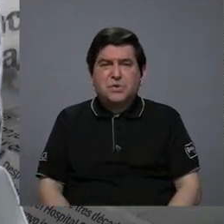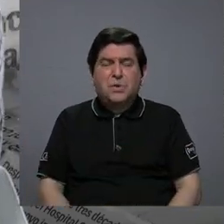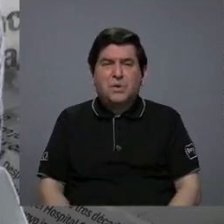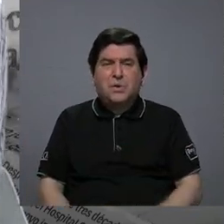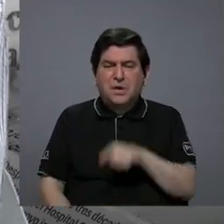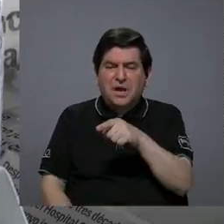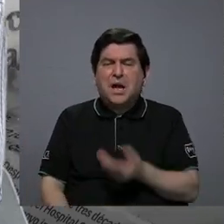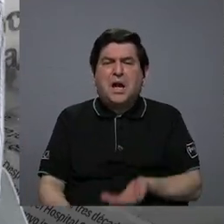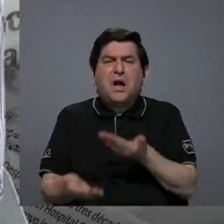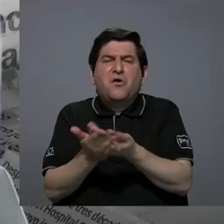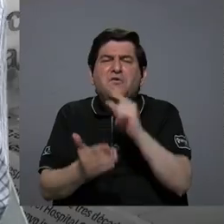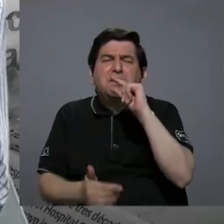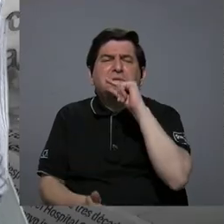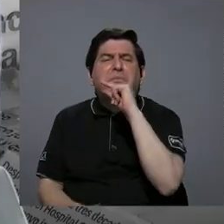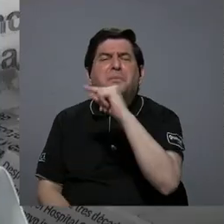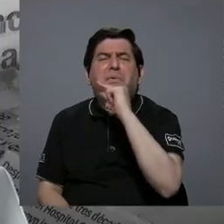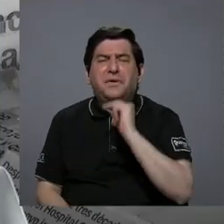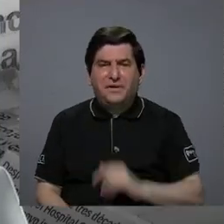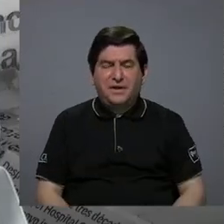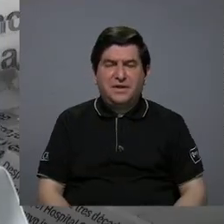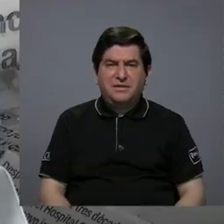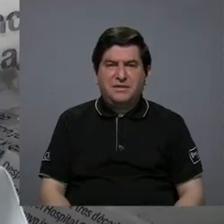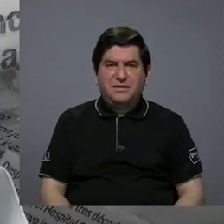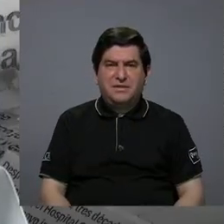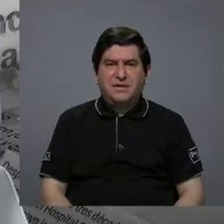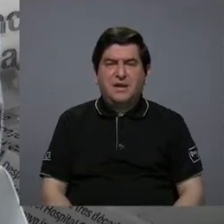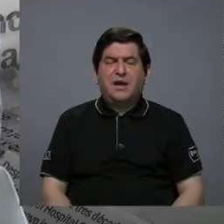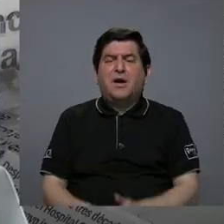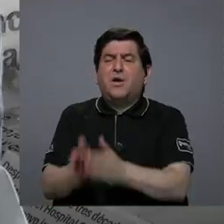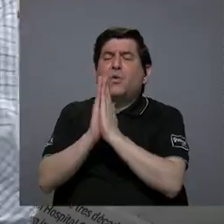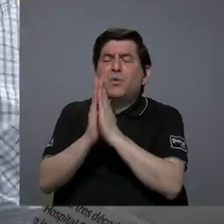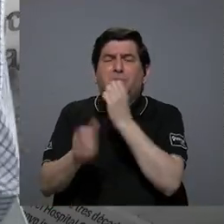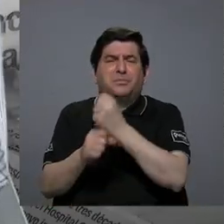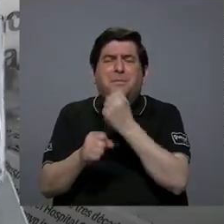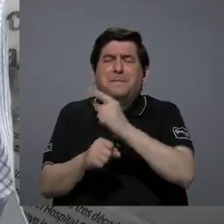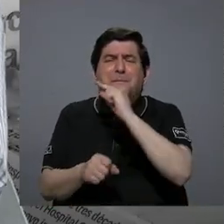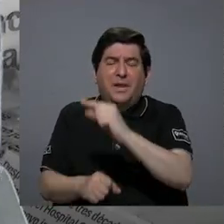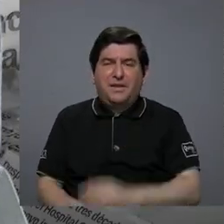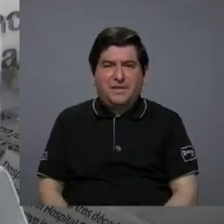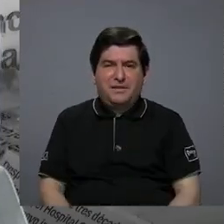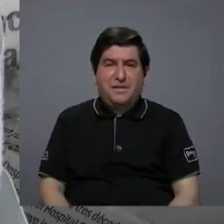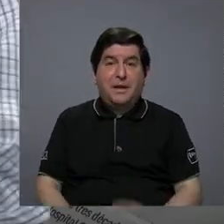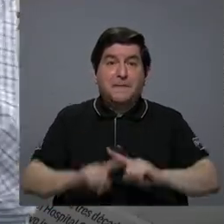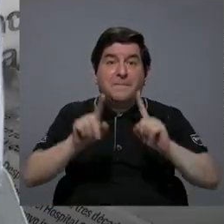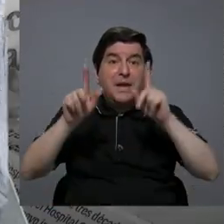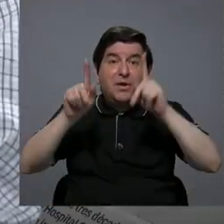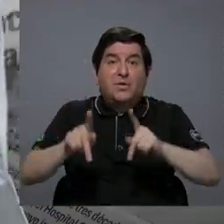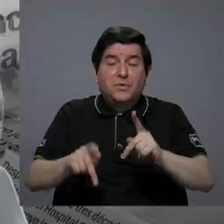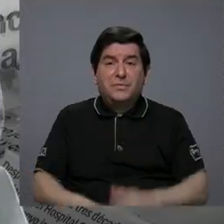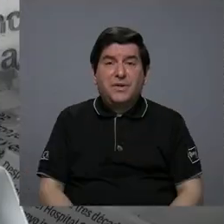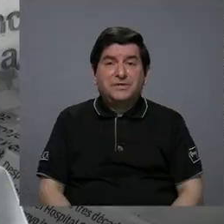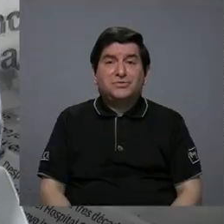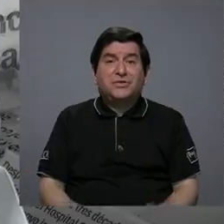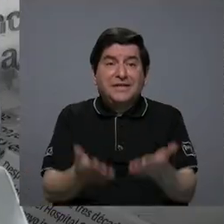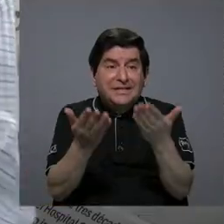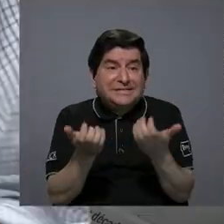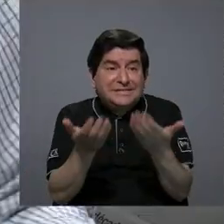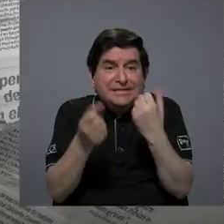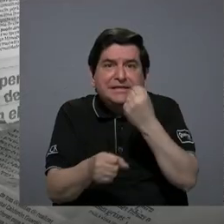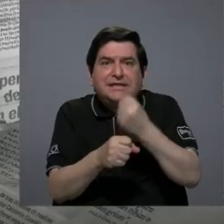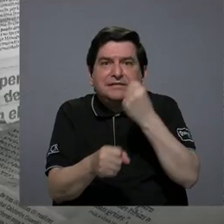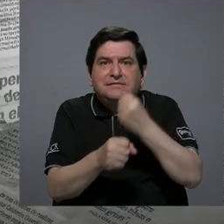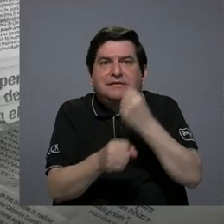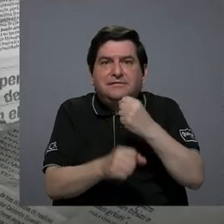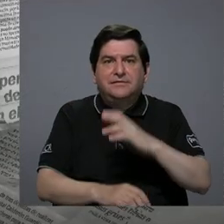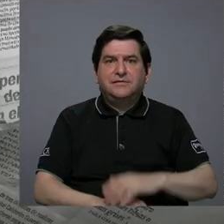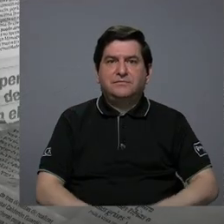relativamente pequeña y una demanda de empleo relativamente pequeña y una oferta creciente de personas que buscan empleo.